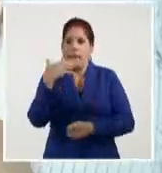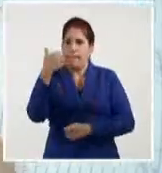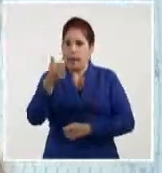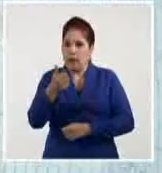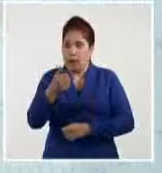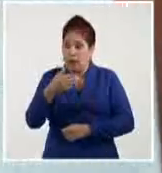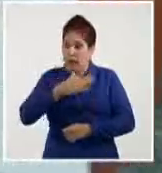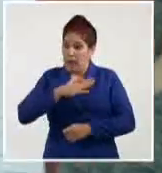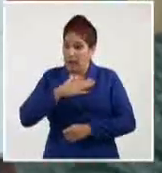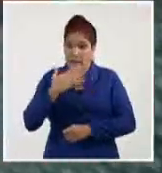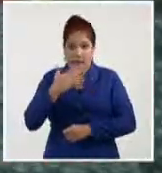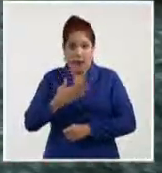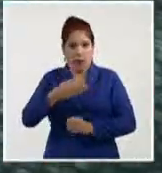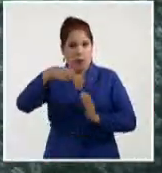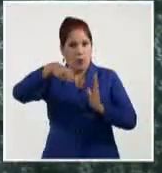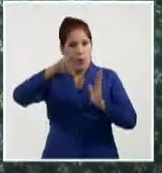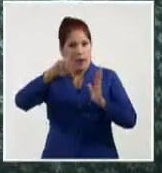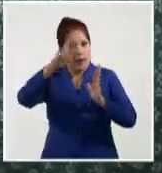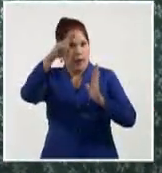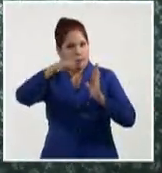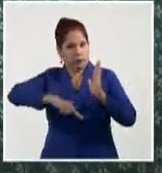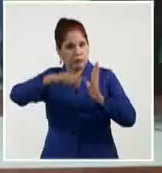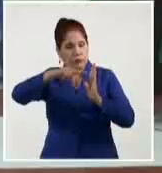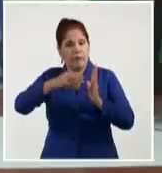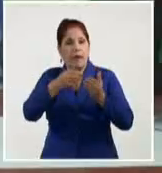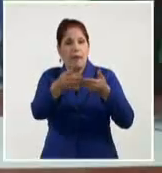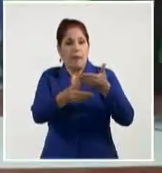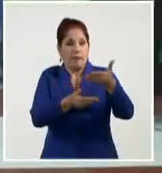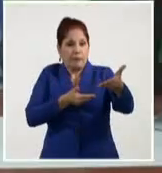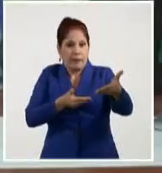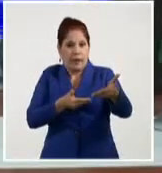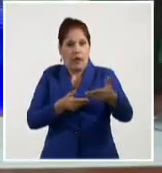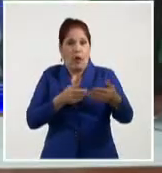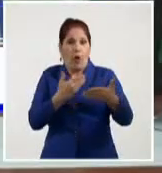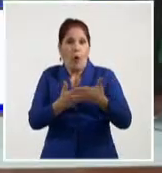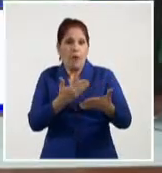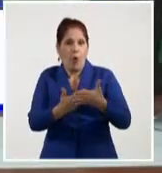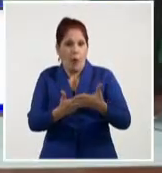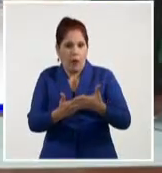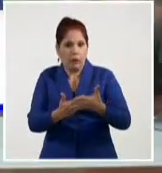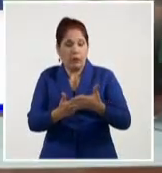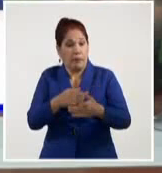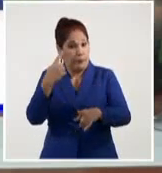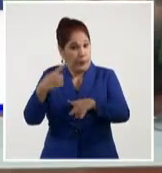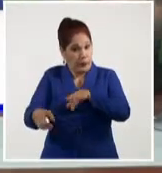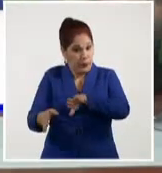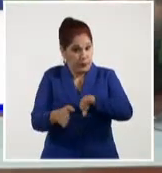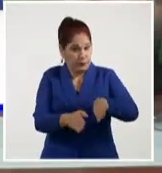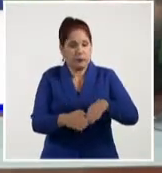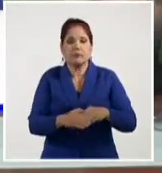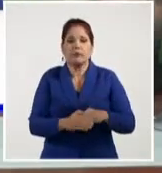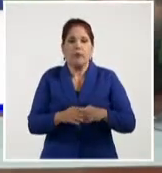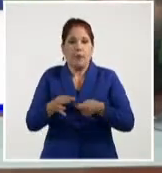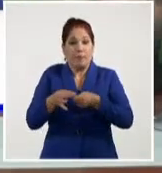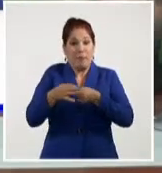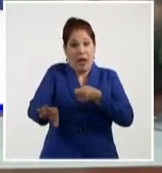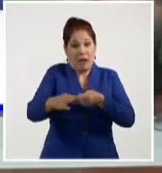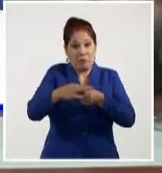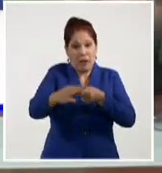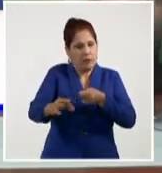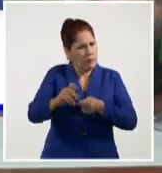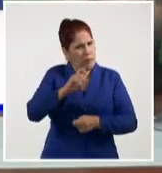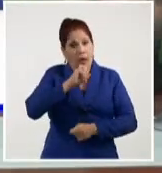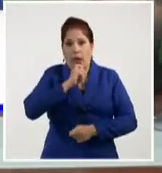porque nos permite tener incluso un comprobante de la transacción. Cuando se habla de efectivo es más difícil